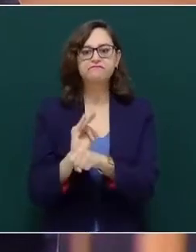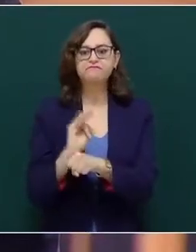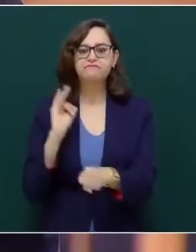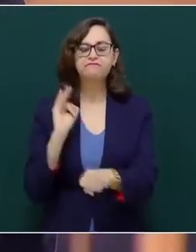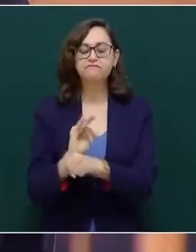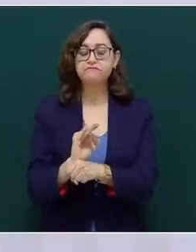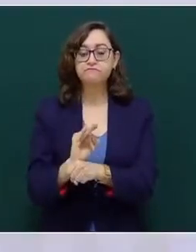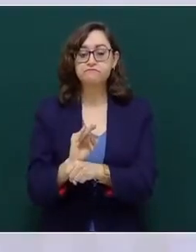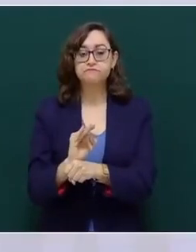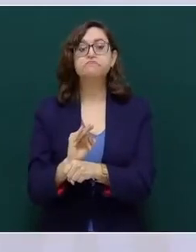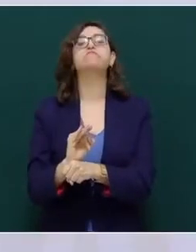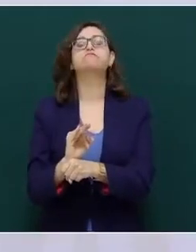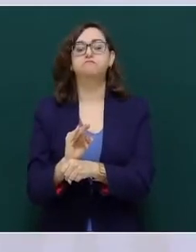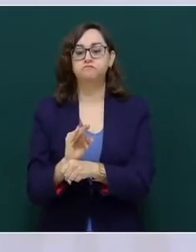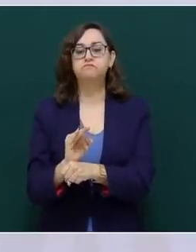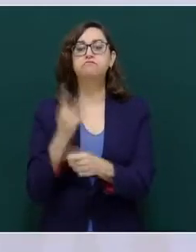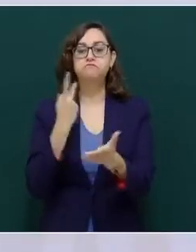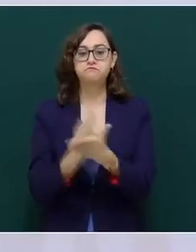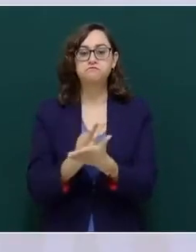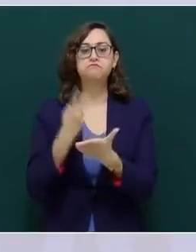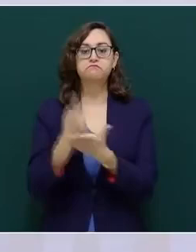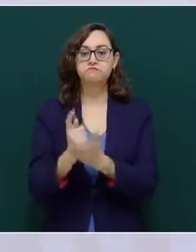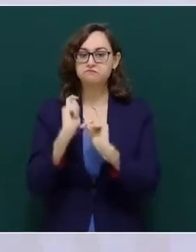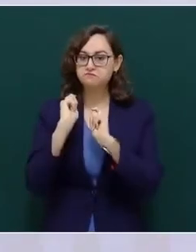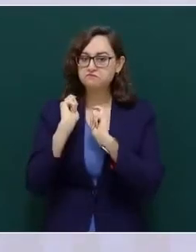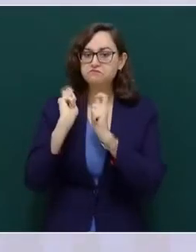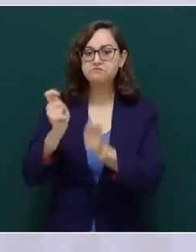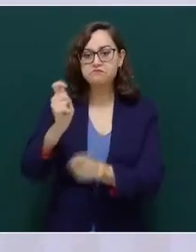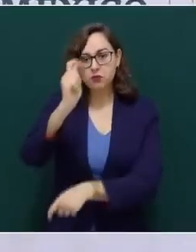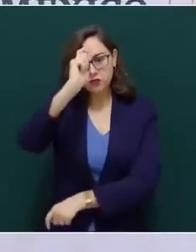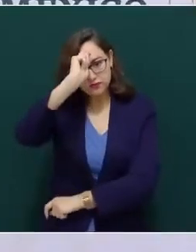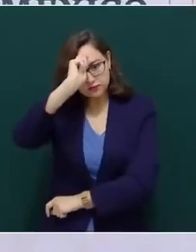merece el premio de la dignidad.